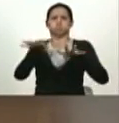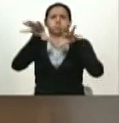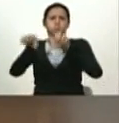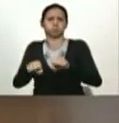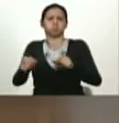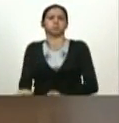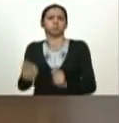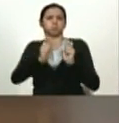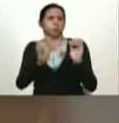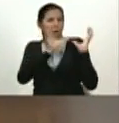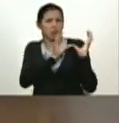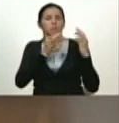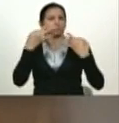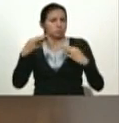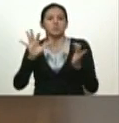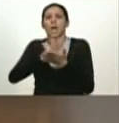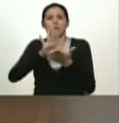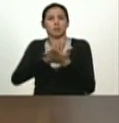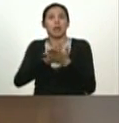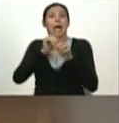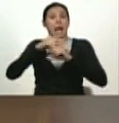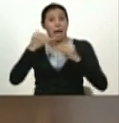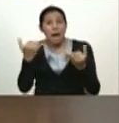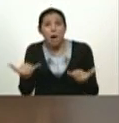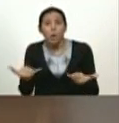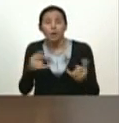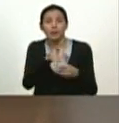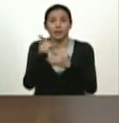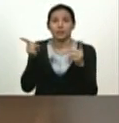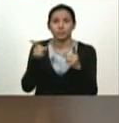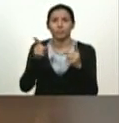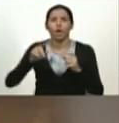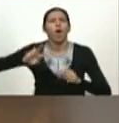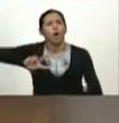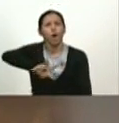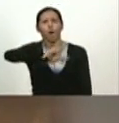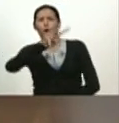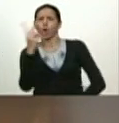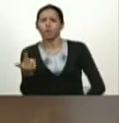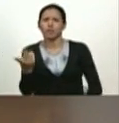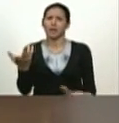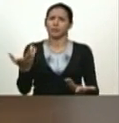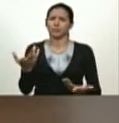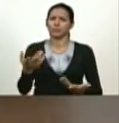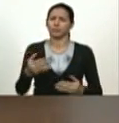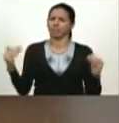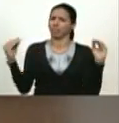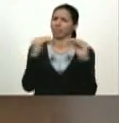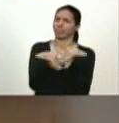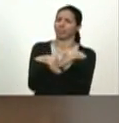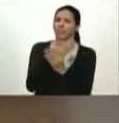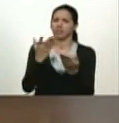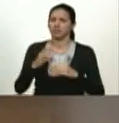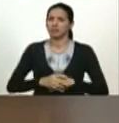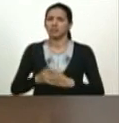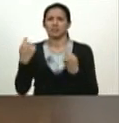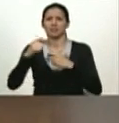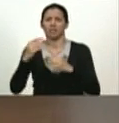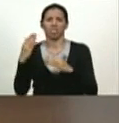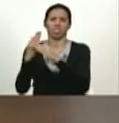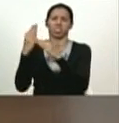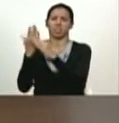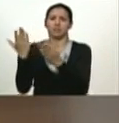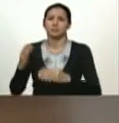han hecho, están haciendo y tienen planteado hacer todo al contrario. Porque este país se desestabilice y